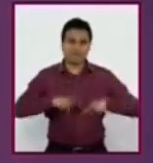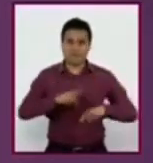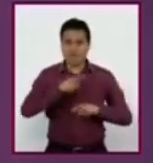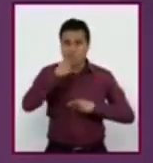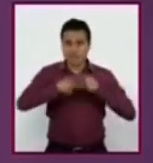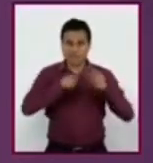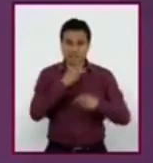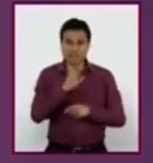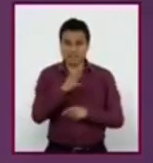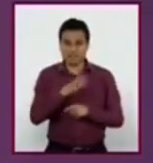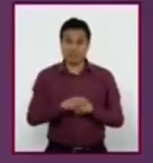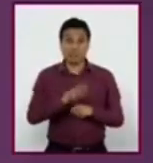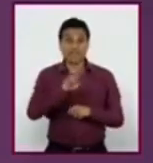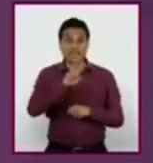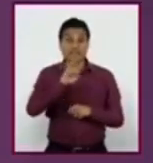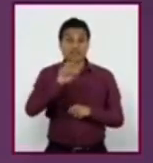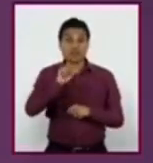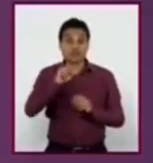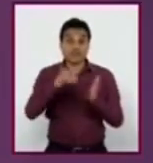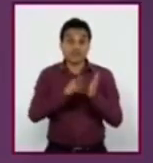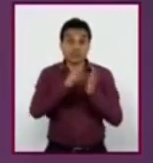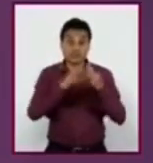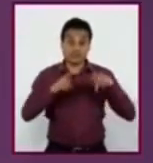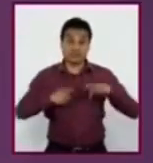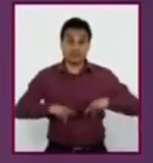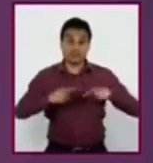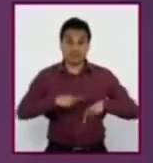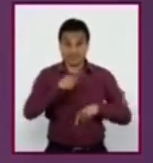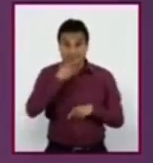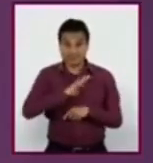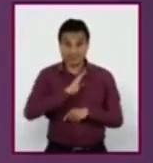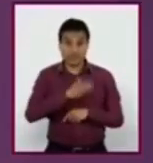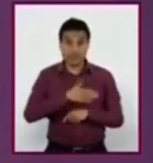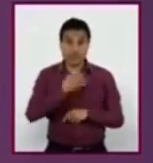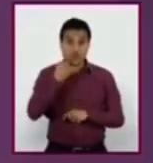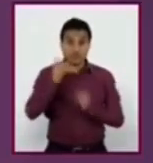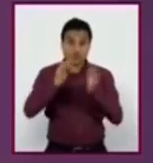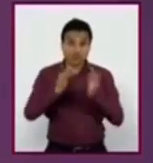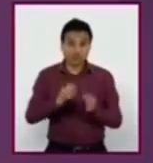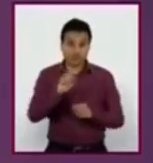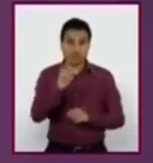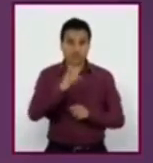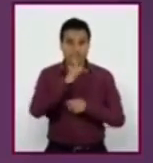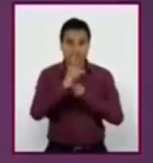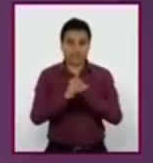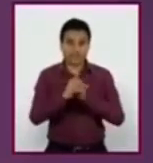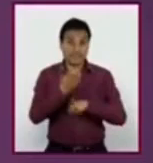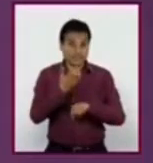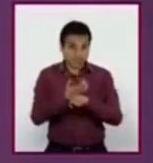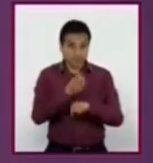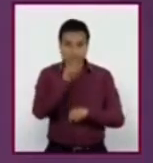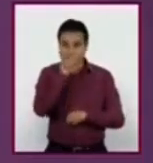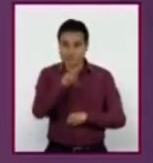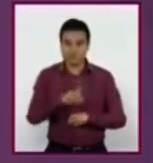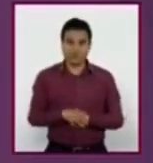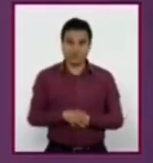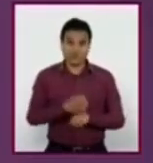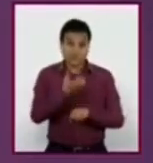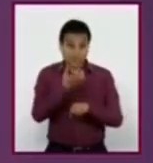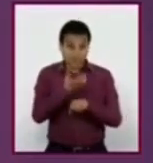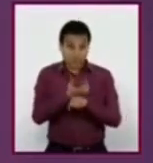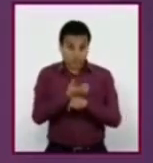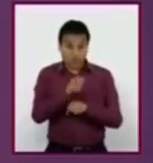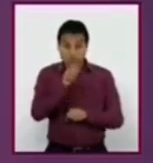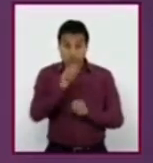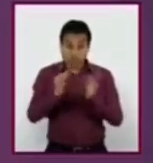aproximadamente 380 millones de hablantes. Es el idioma oficial en 21 países y en los Estados Unidos, donde no es el idioma oficial